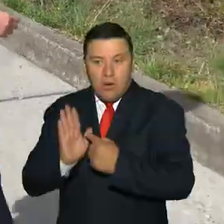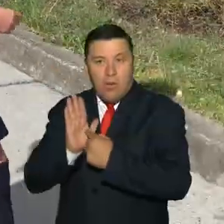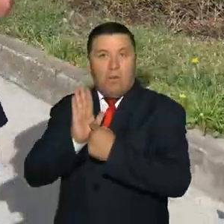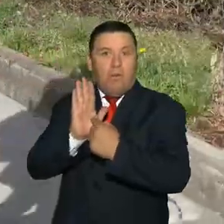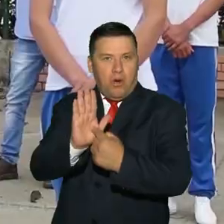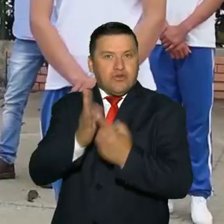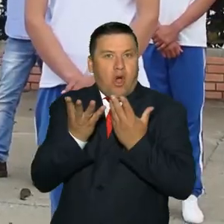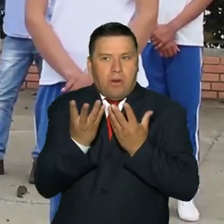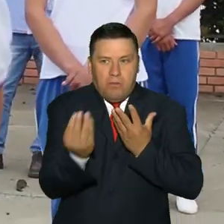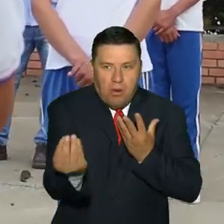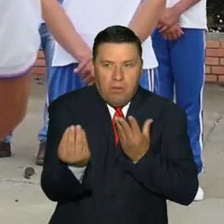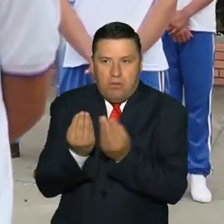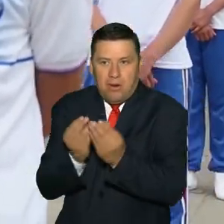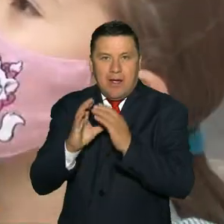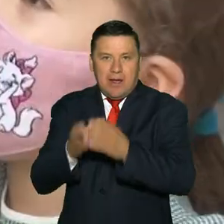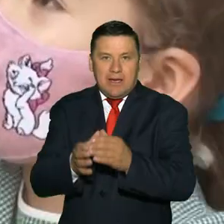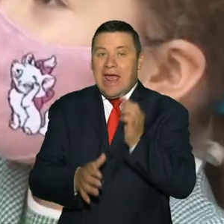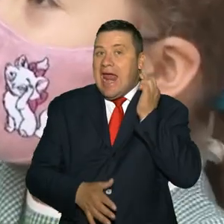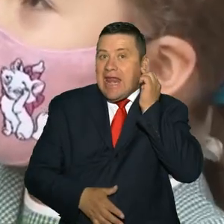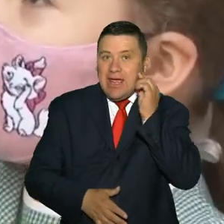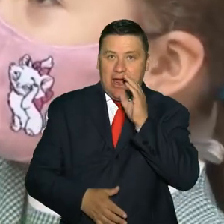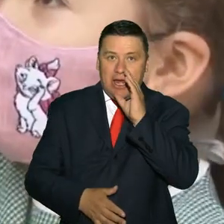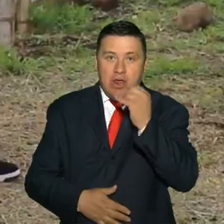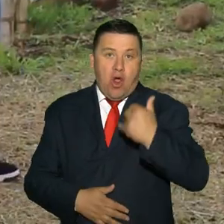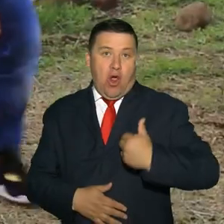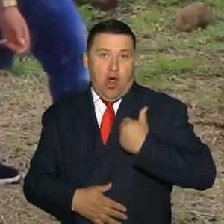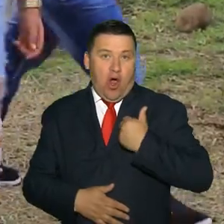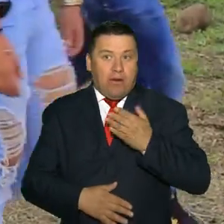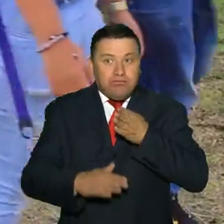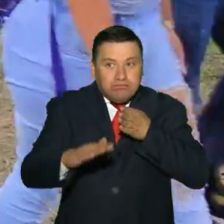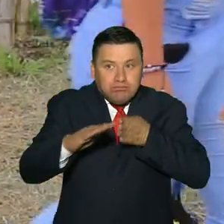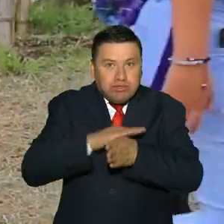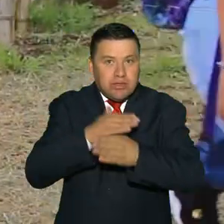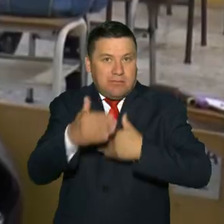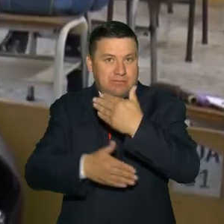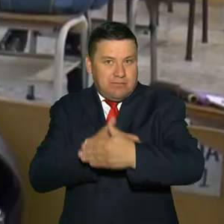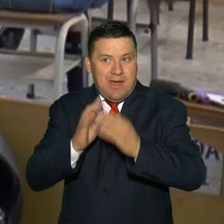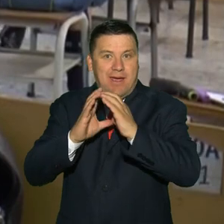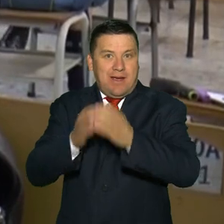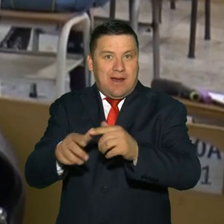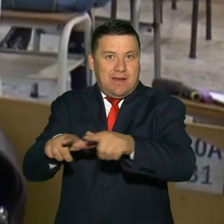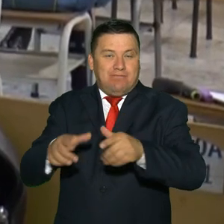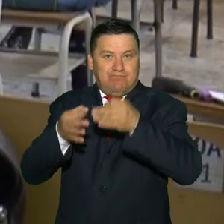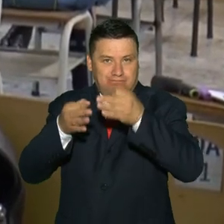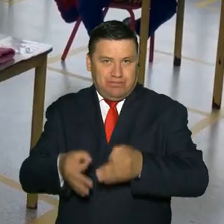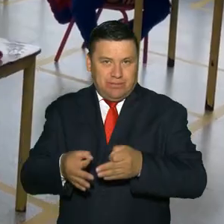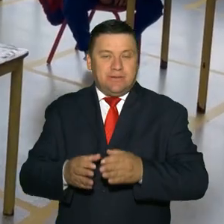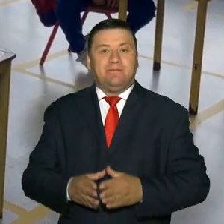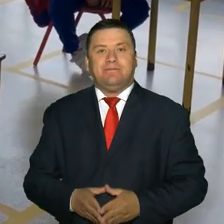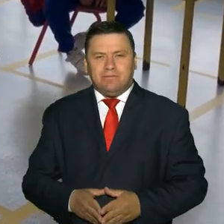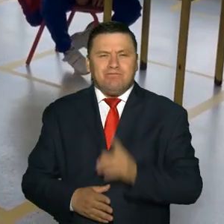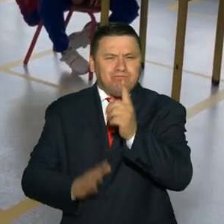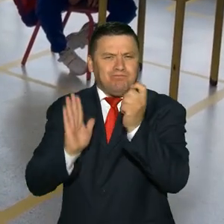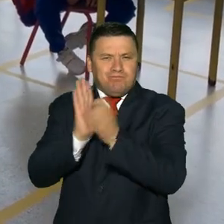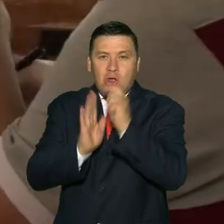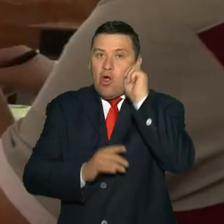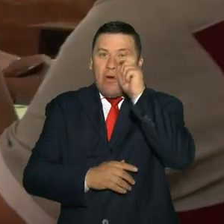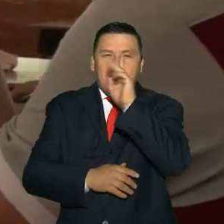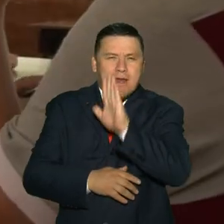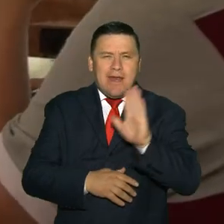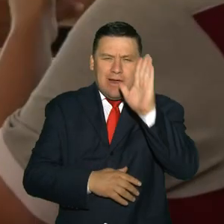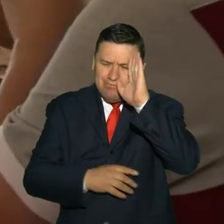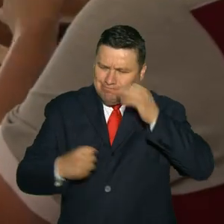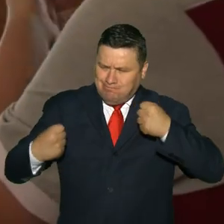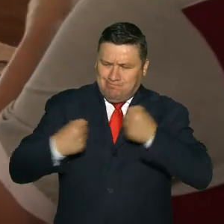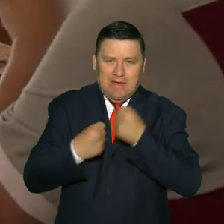El modelo de alternancia es el camino para que niñas, niños y jóvenes regresen de manera gradual, progresiva y segura a las aulas. Por esto el